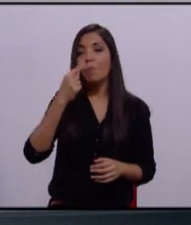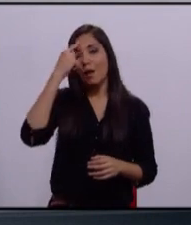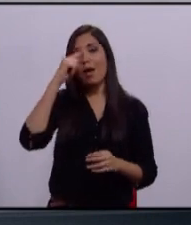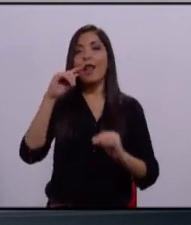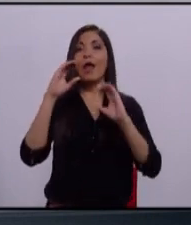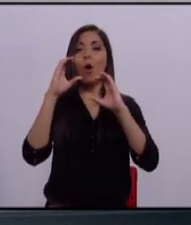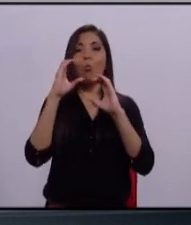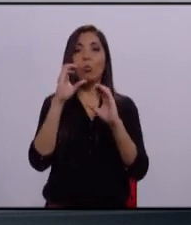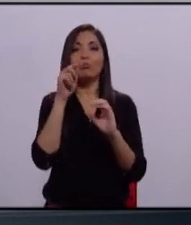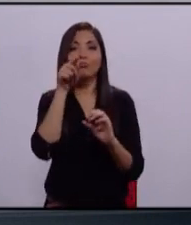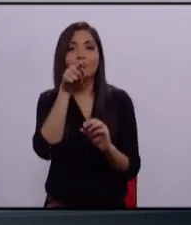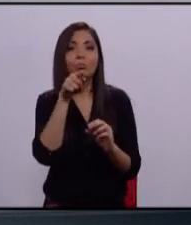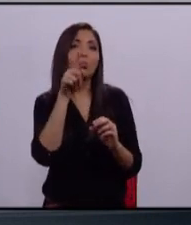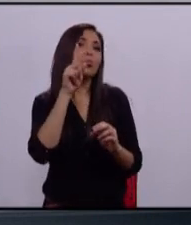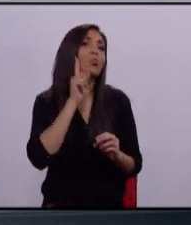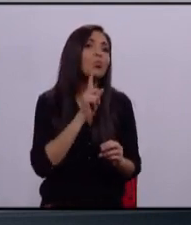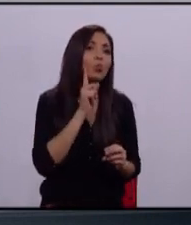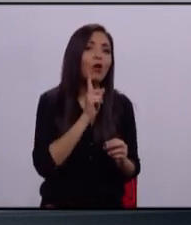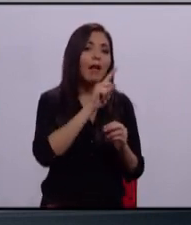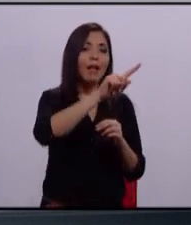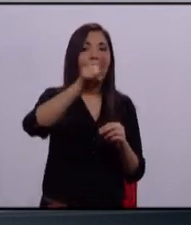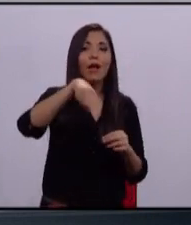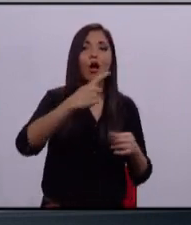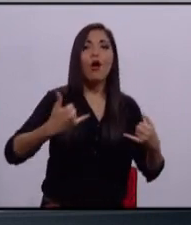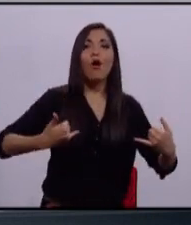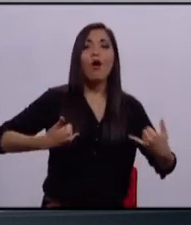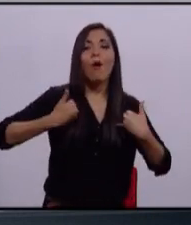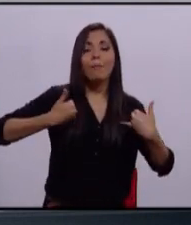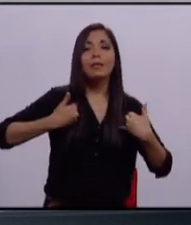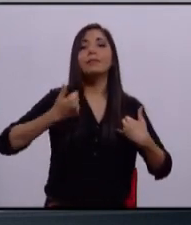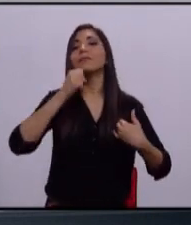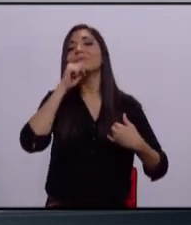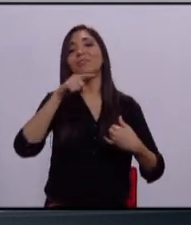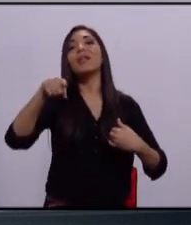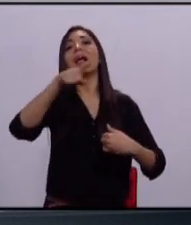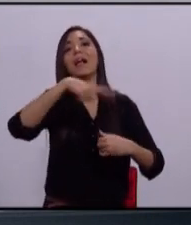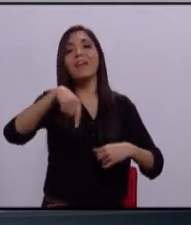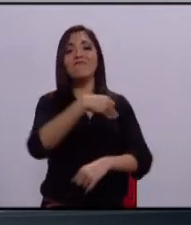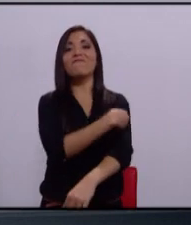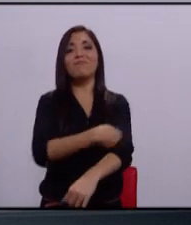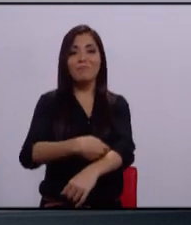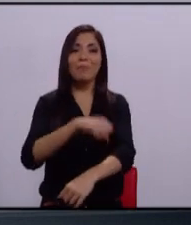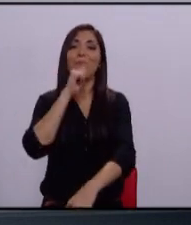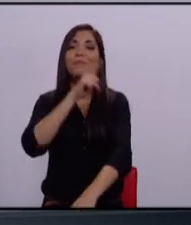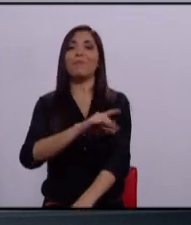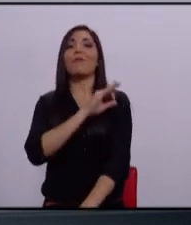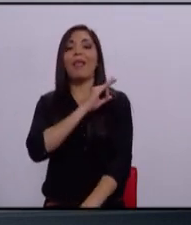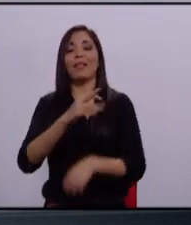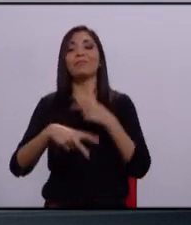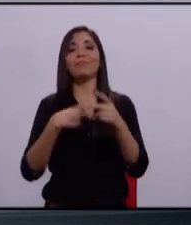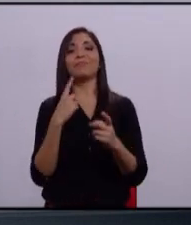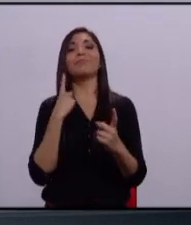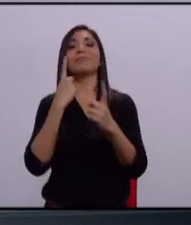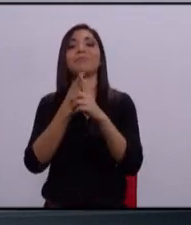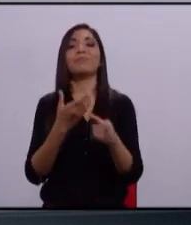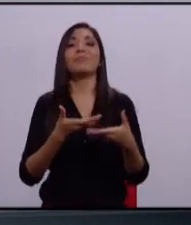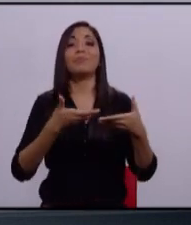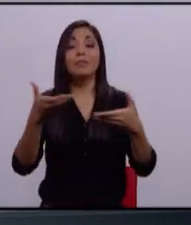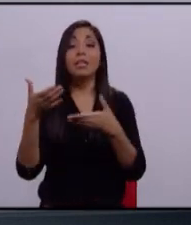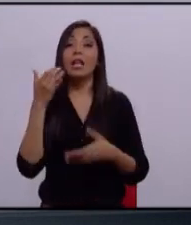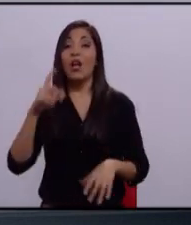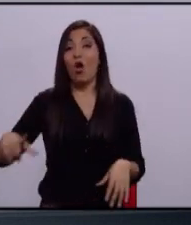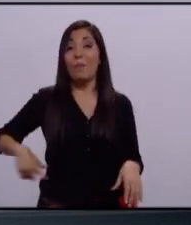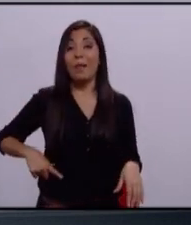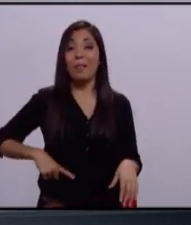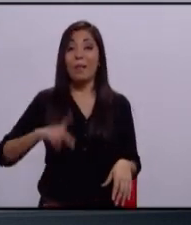cuiden de nuestras mujeres, cuiden de nuestros jóvenes y así nuestras familias puedan salir nuevamente a las calles. El gobierno del PRI